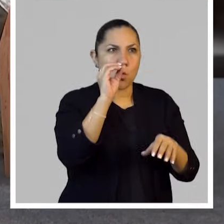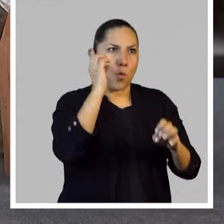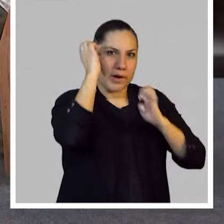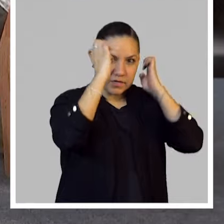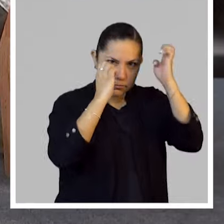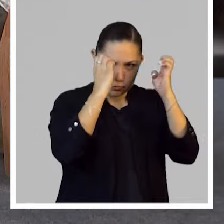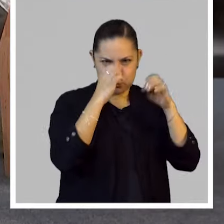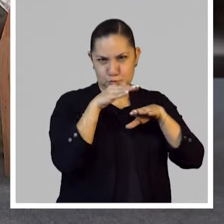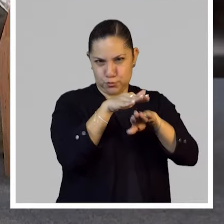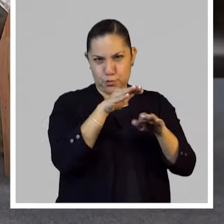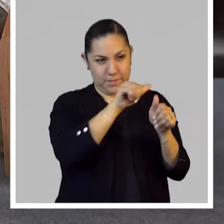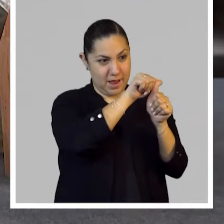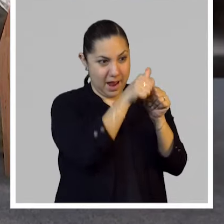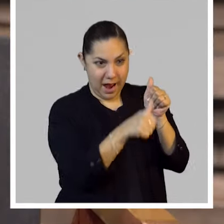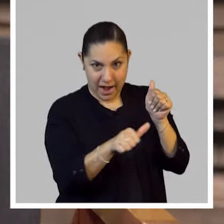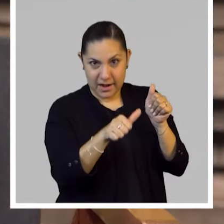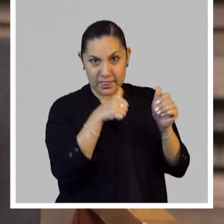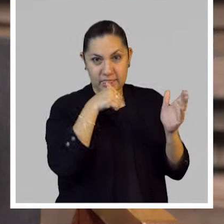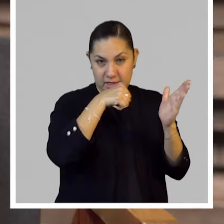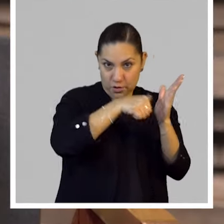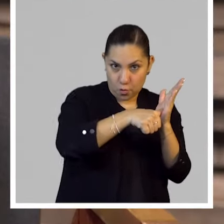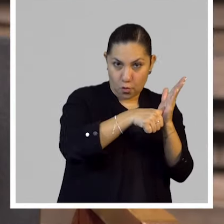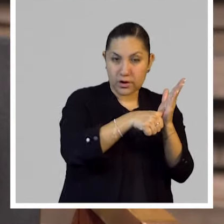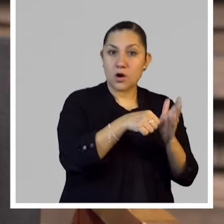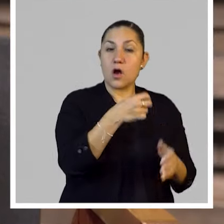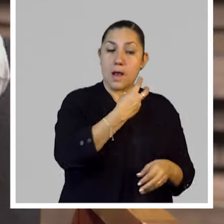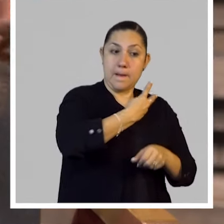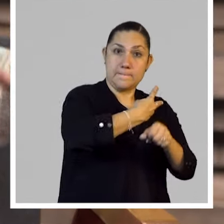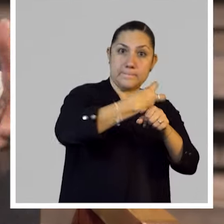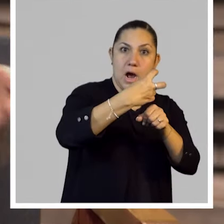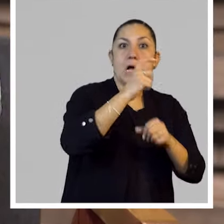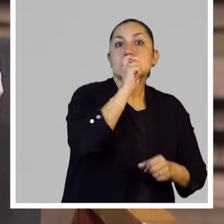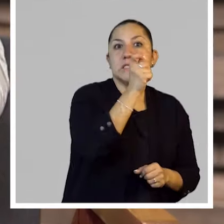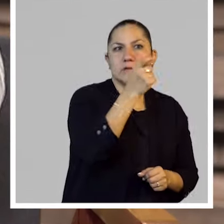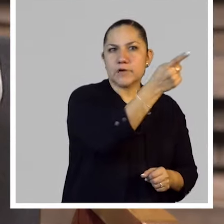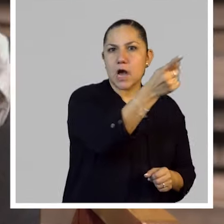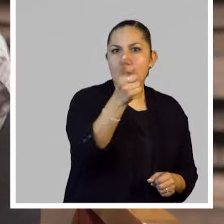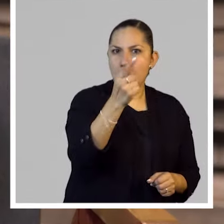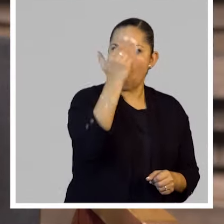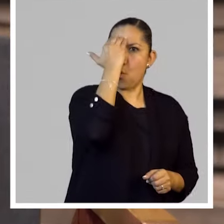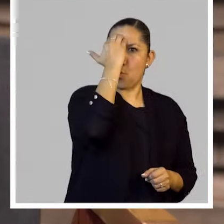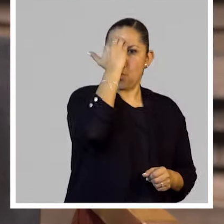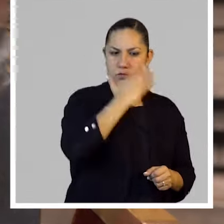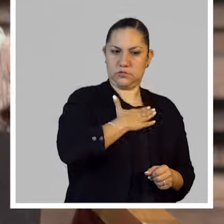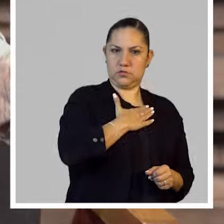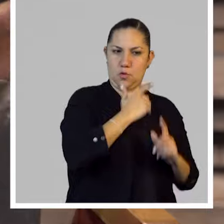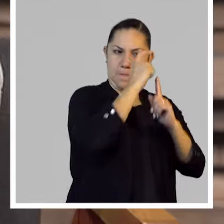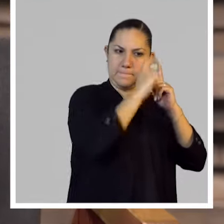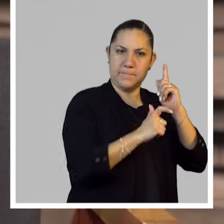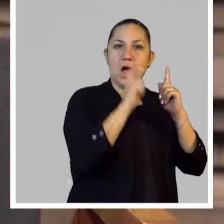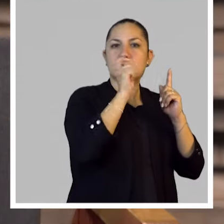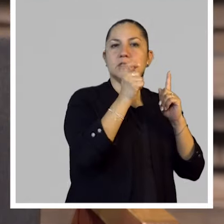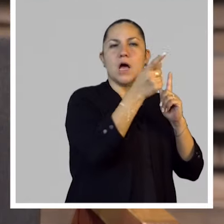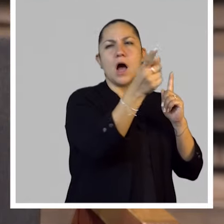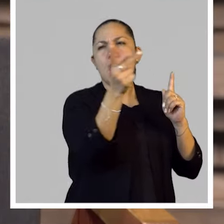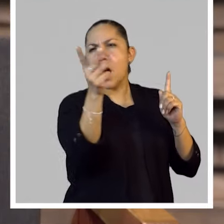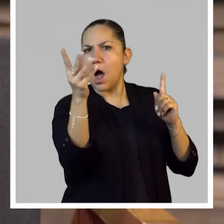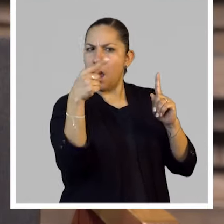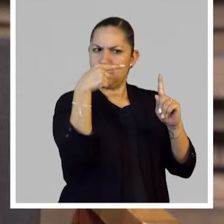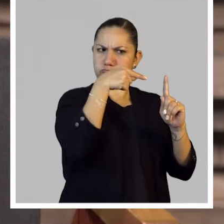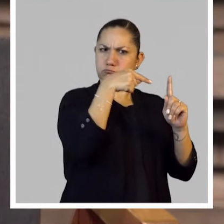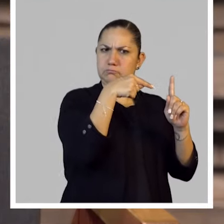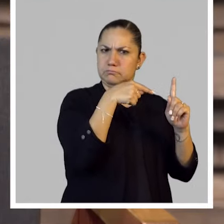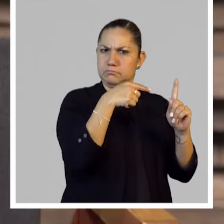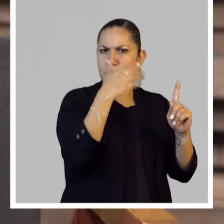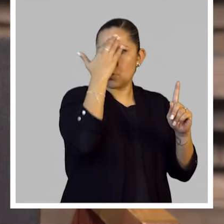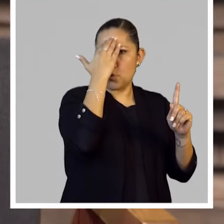o en un ejercicio de arte de correo, pues, significaba que ese alguien te tenía ubicado y que existías como en su horizonte, ¿no? Y algo